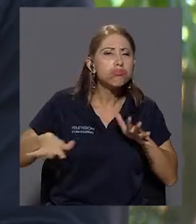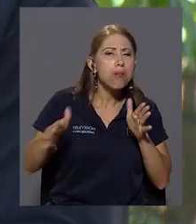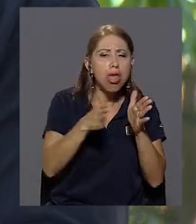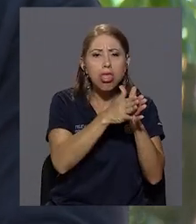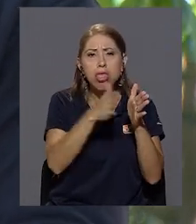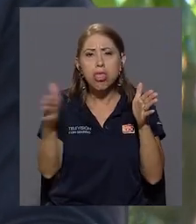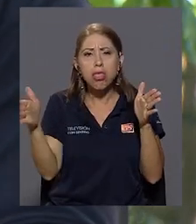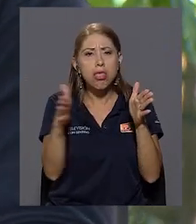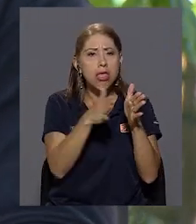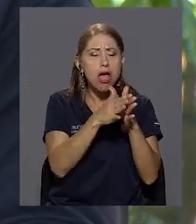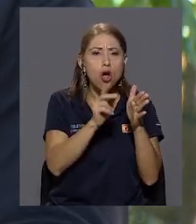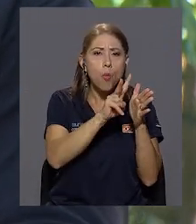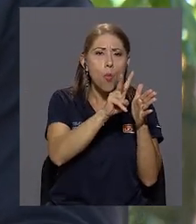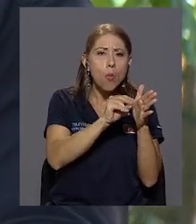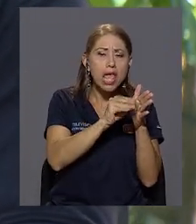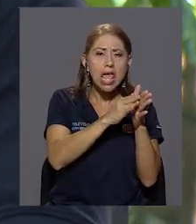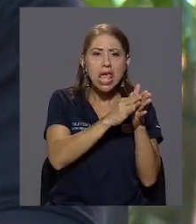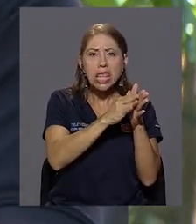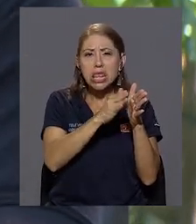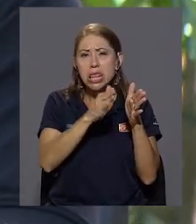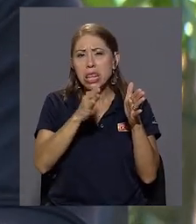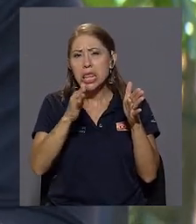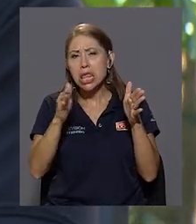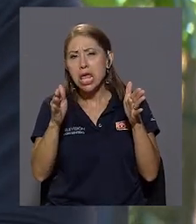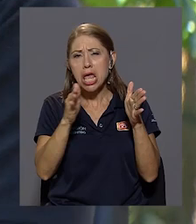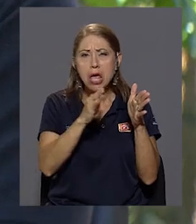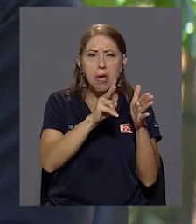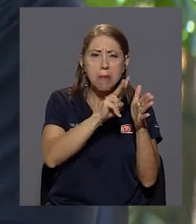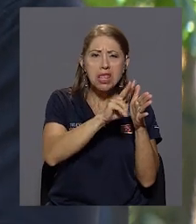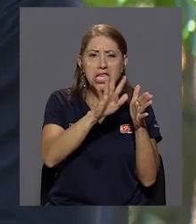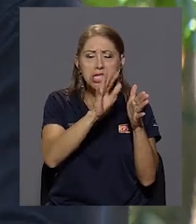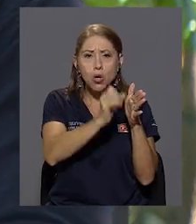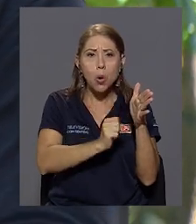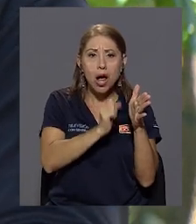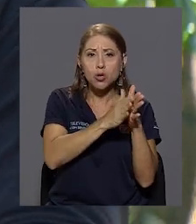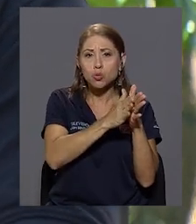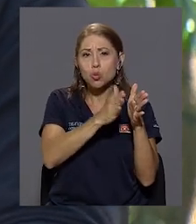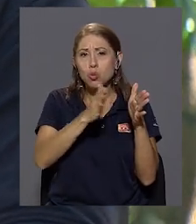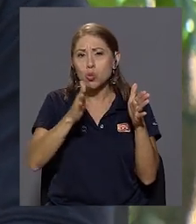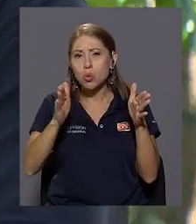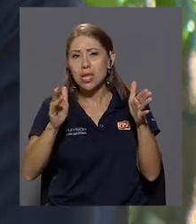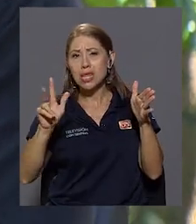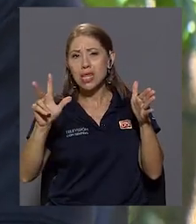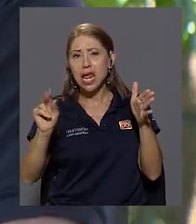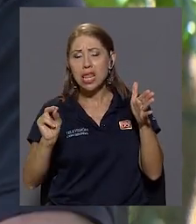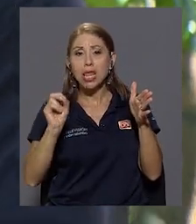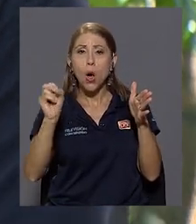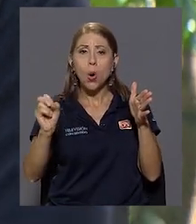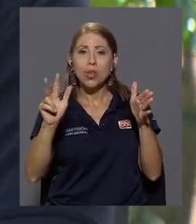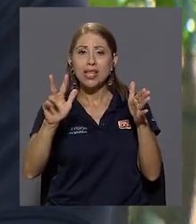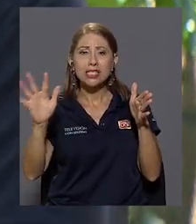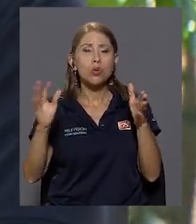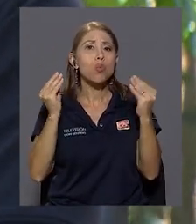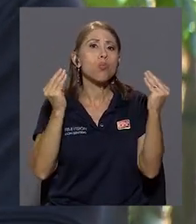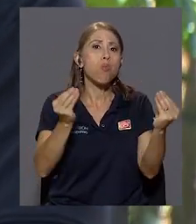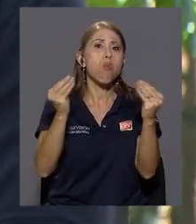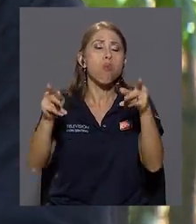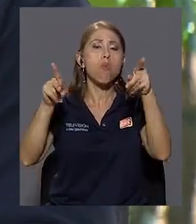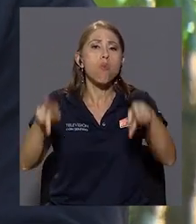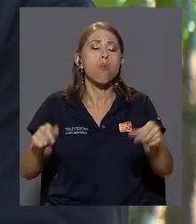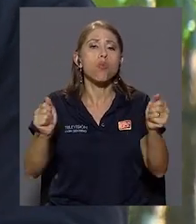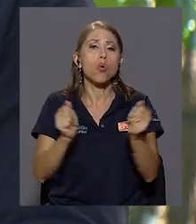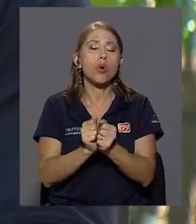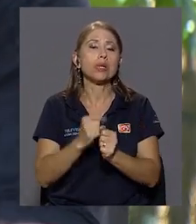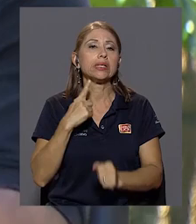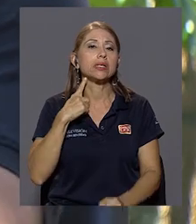sí, entre los 20, 25 años a los 30, 35, hay un gran número de personas con problema de